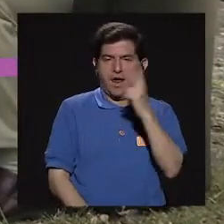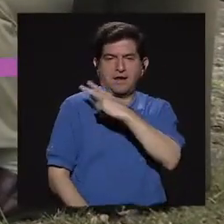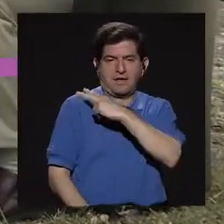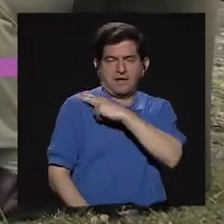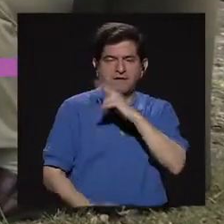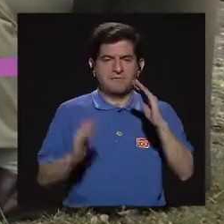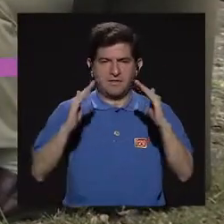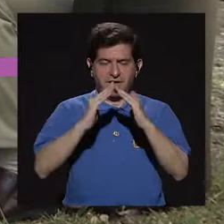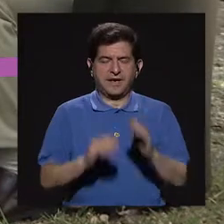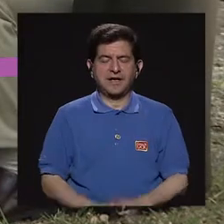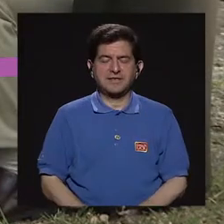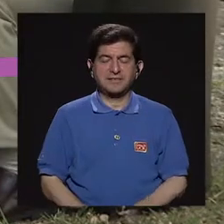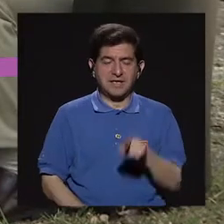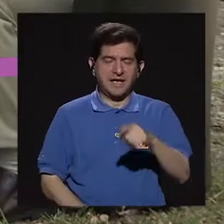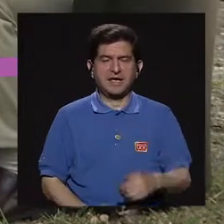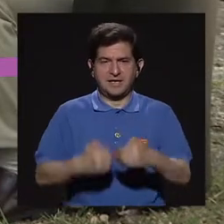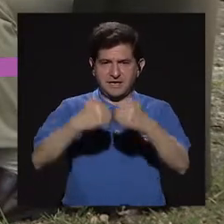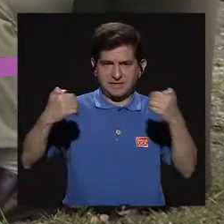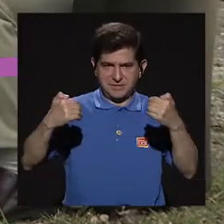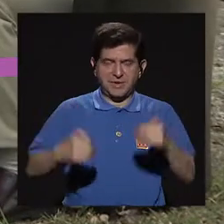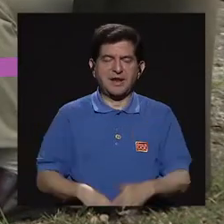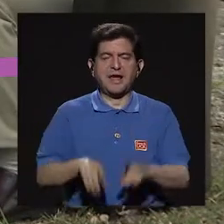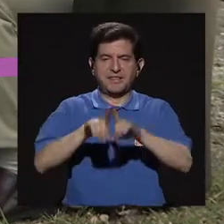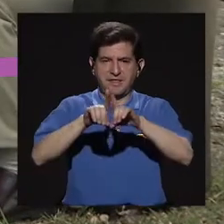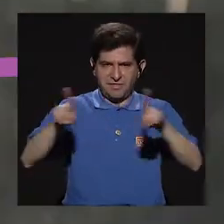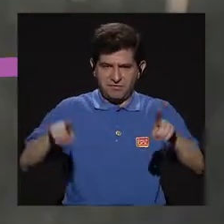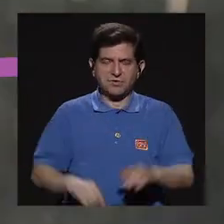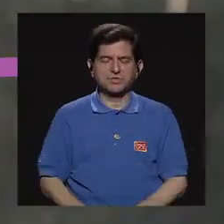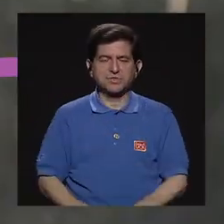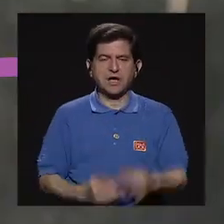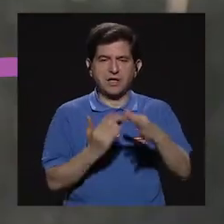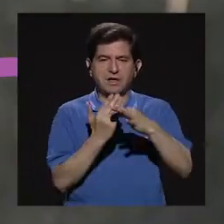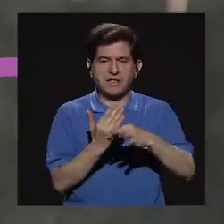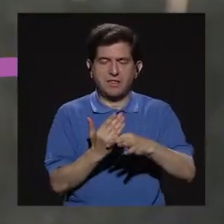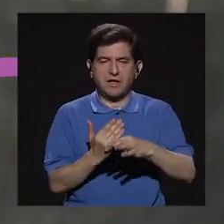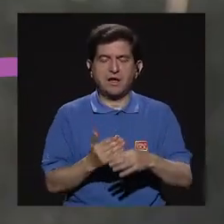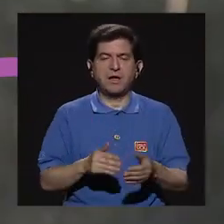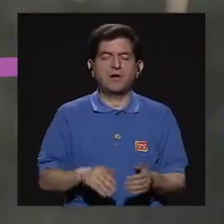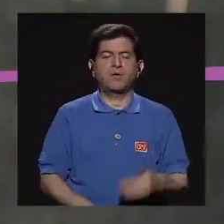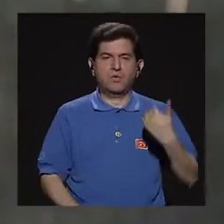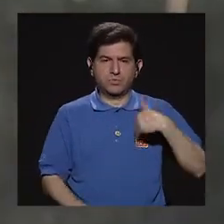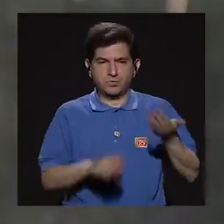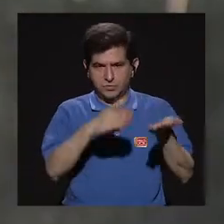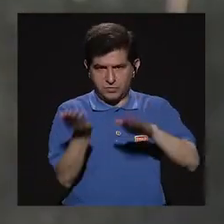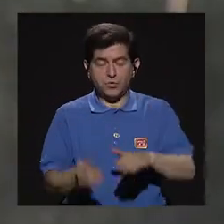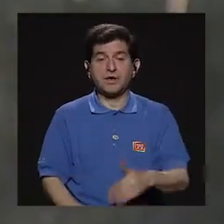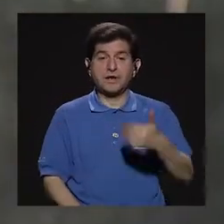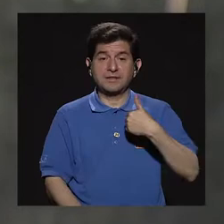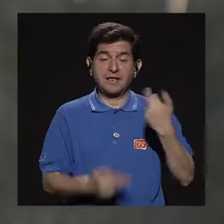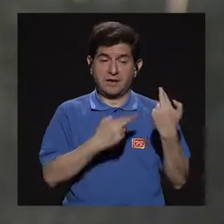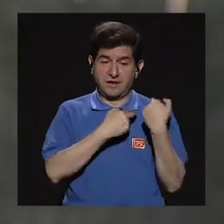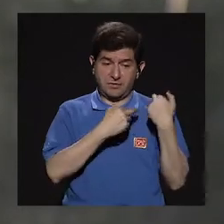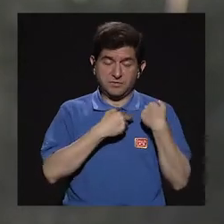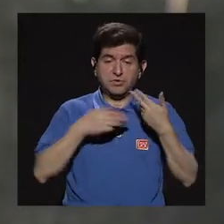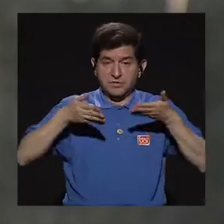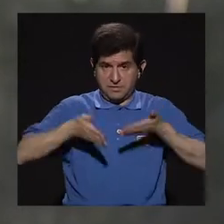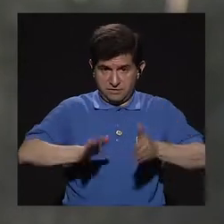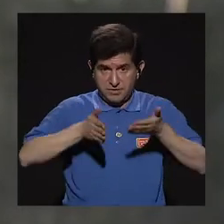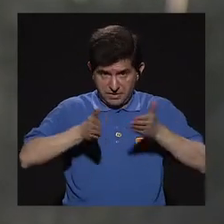hogar, viuda, separada, soltera o divorciada. Tener hijos a su cargo, una condición